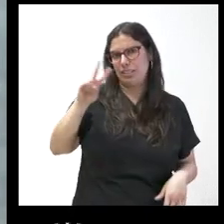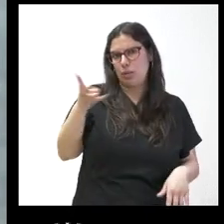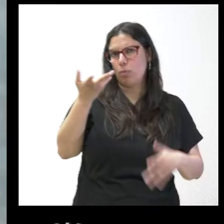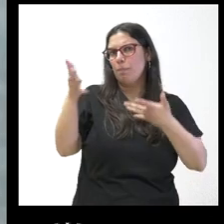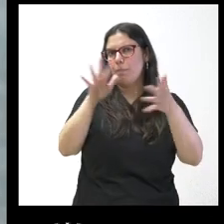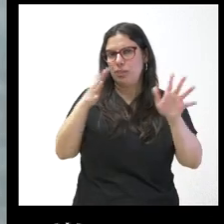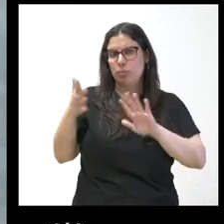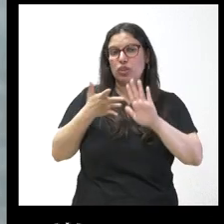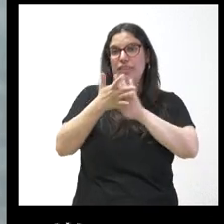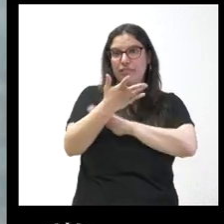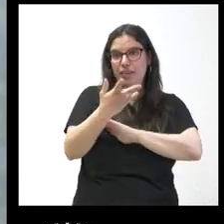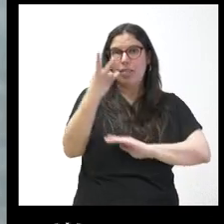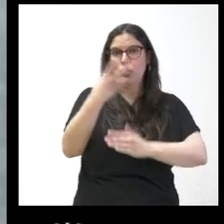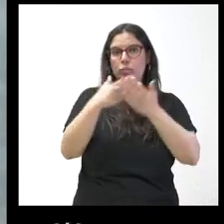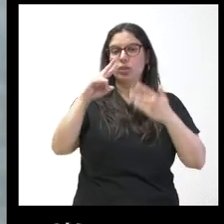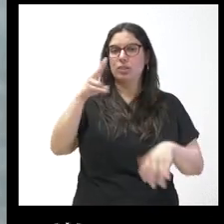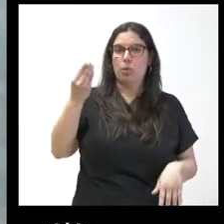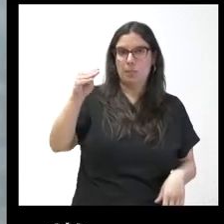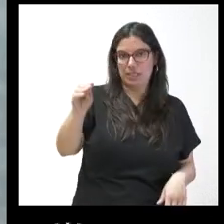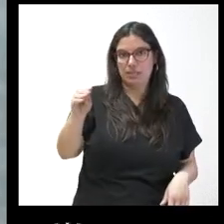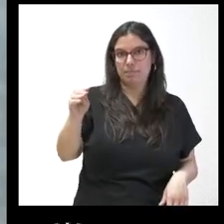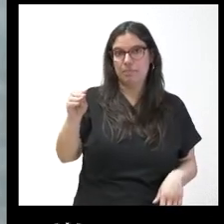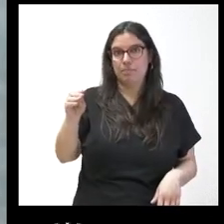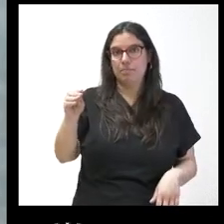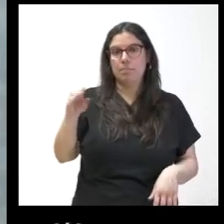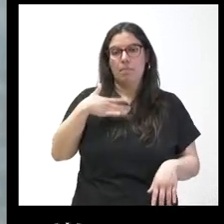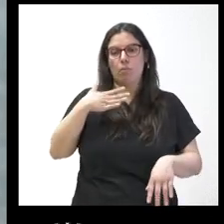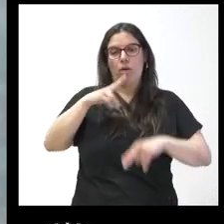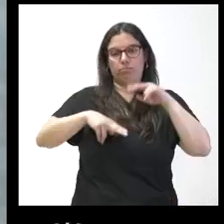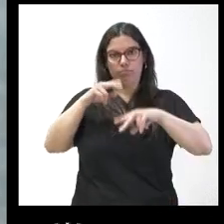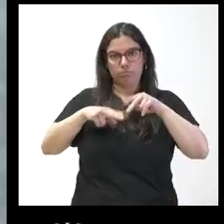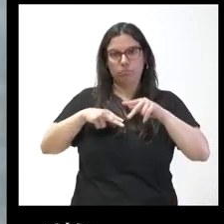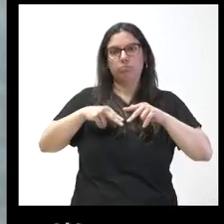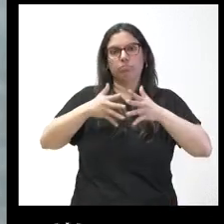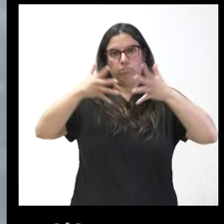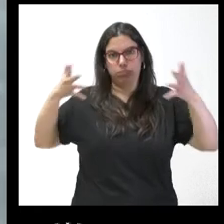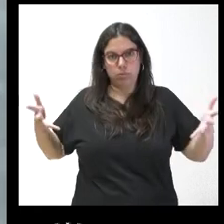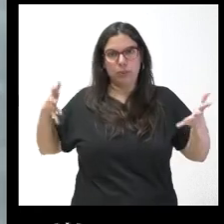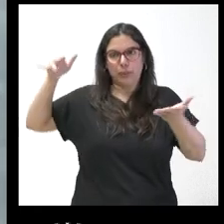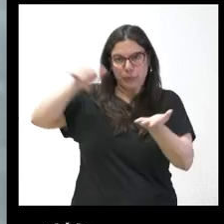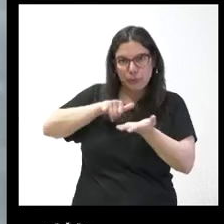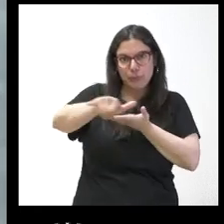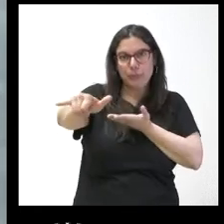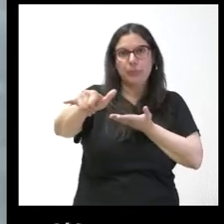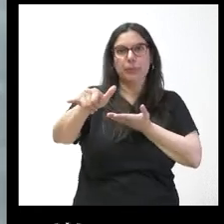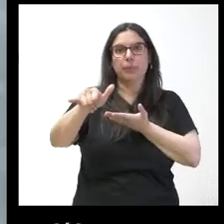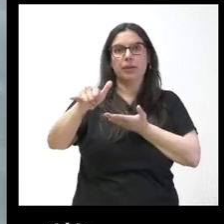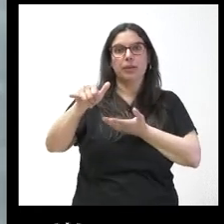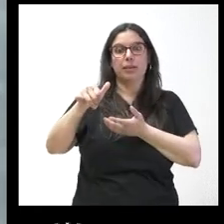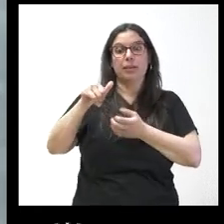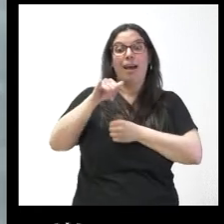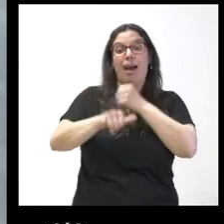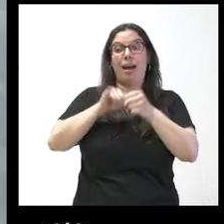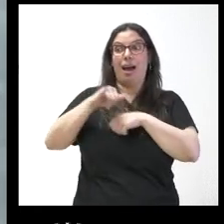que se necesitarían 2 millones de euros más para que se pudiese ampliar la pista y recibir aviones de mayor tamaño que es lo que se